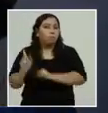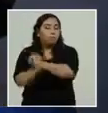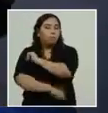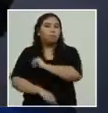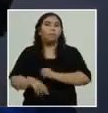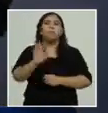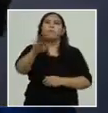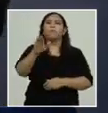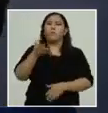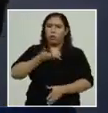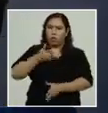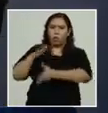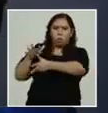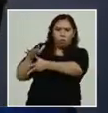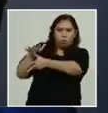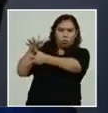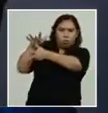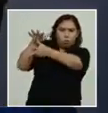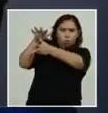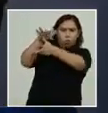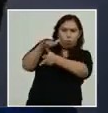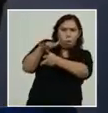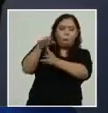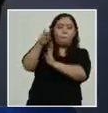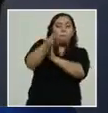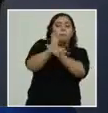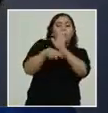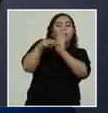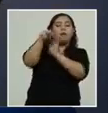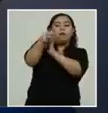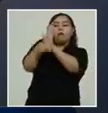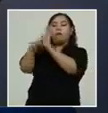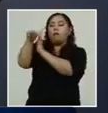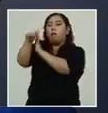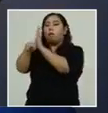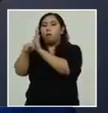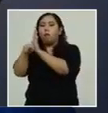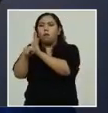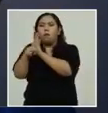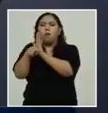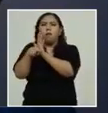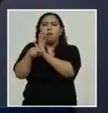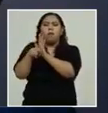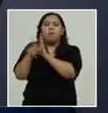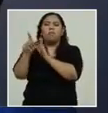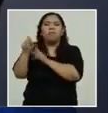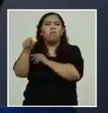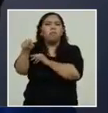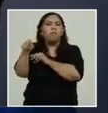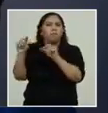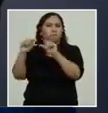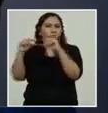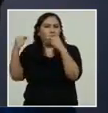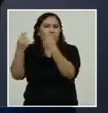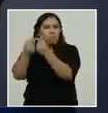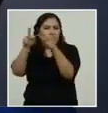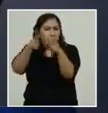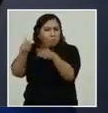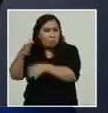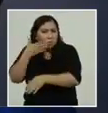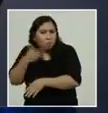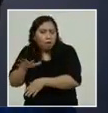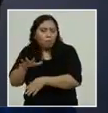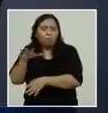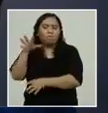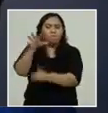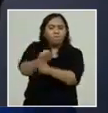poder identificar a estos grupos y poderlos poner ante la justicia.